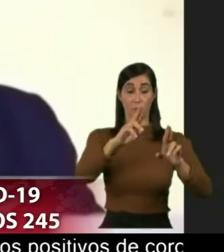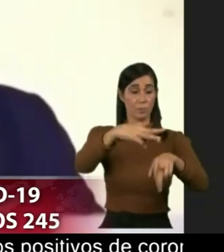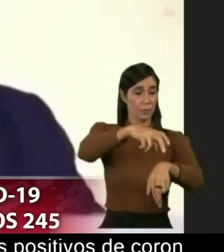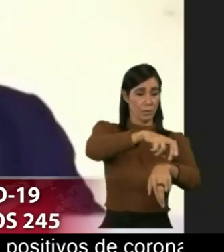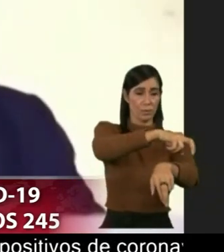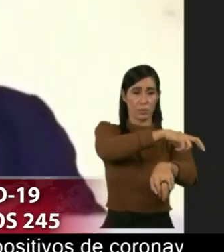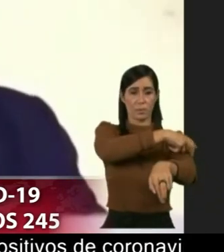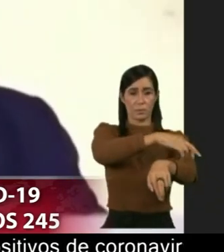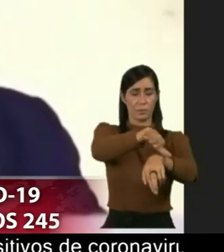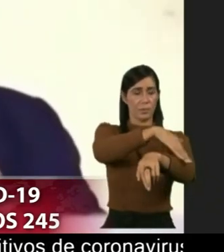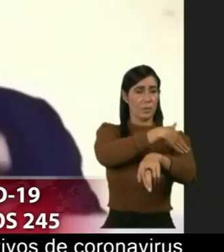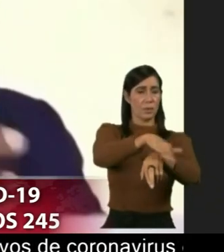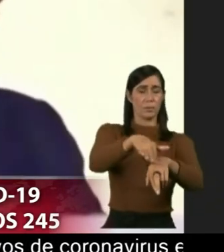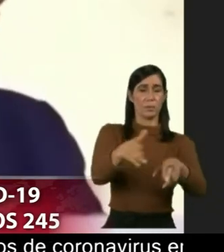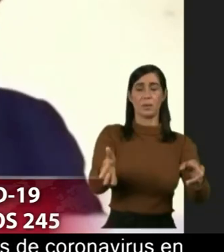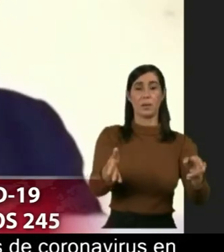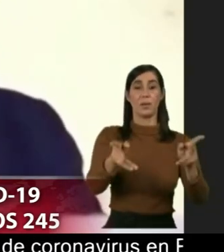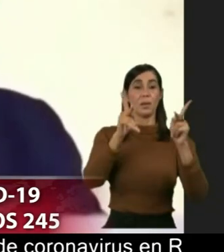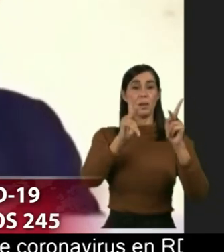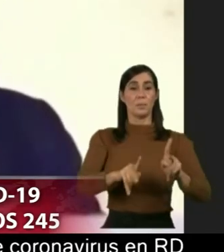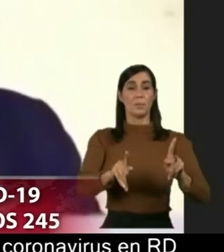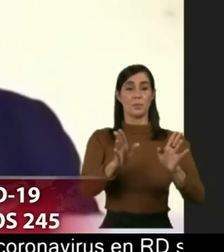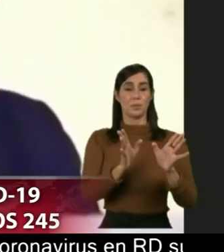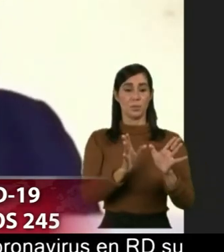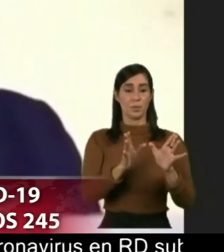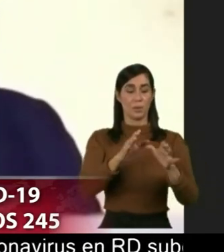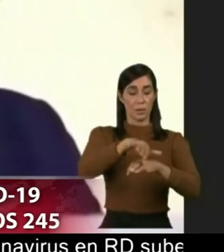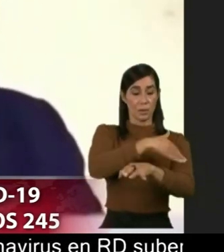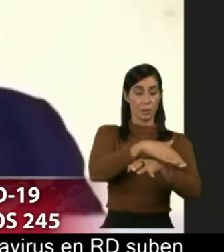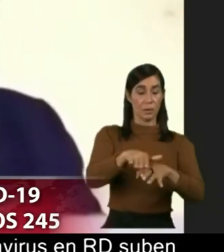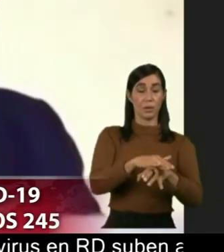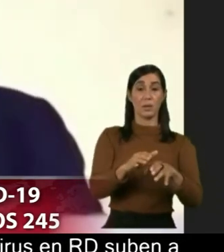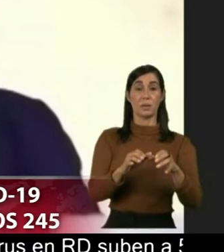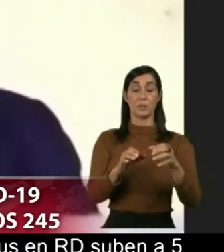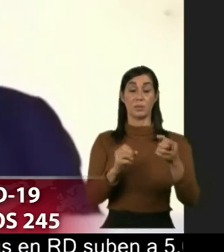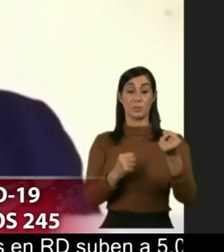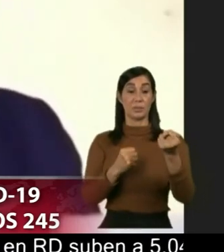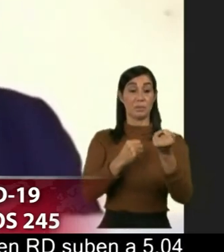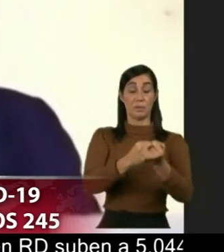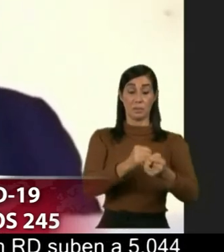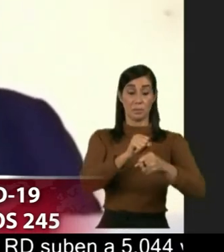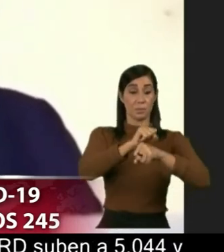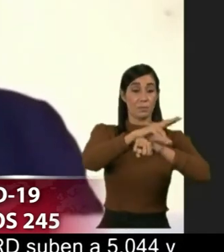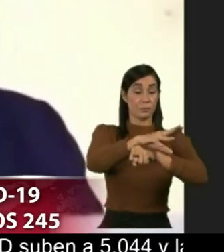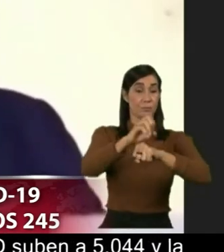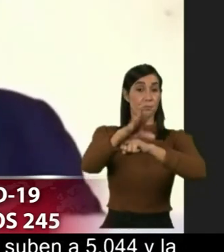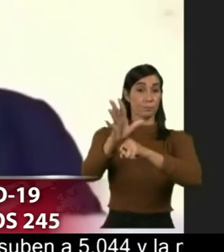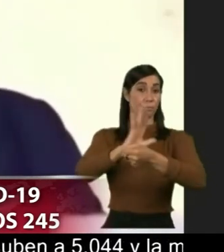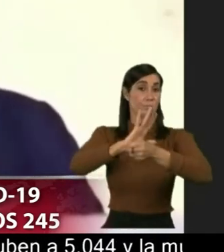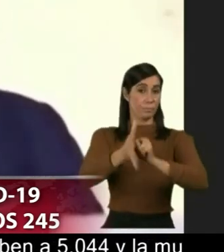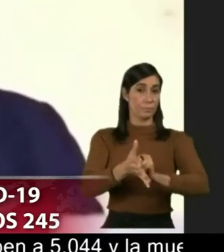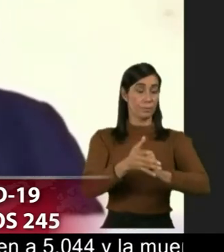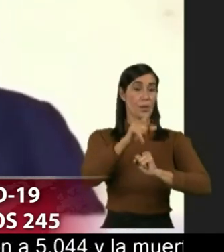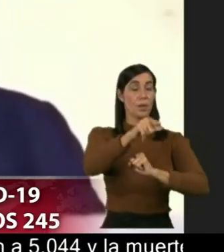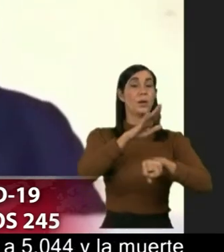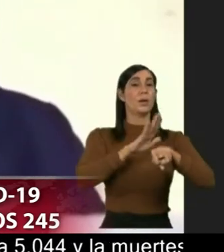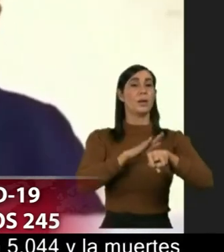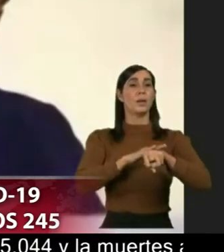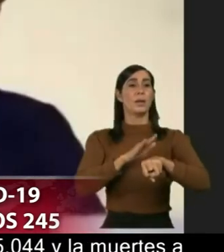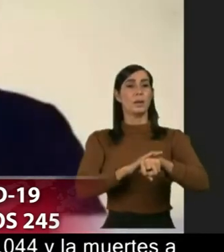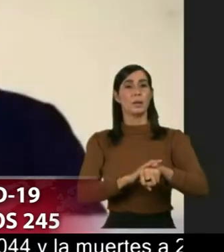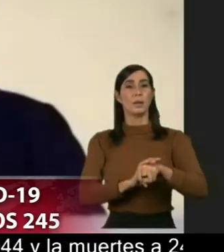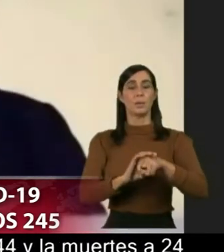decir la la gente en las calles coayuva que se mantenga el virus circulando y usted ha hecho llamado